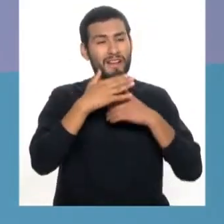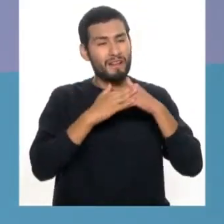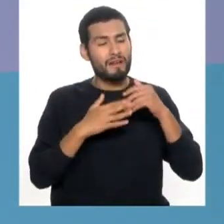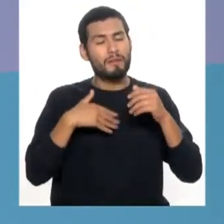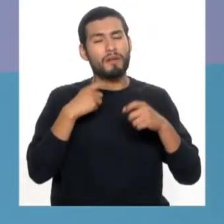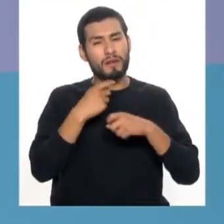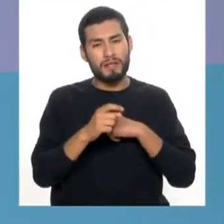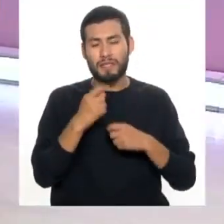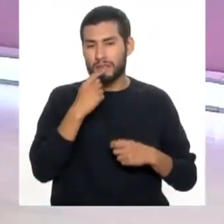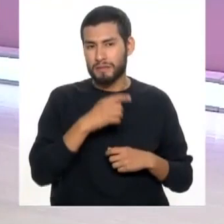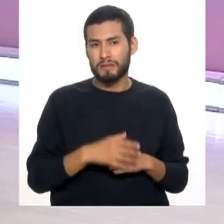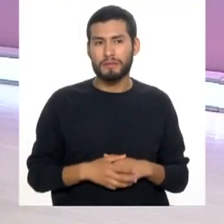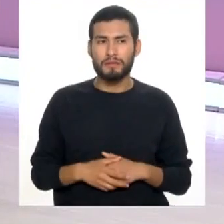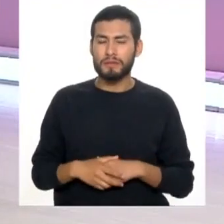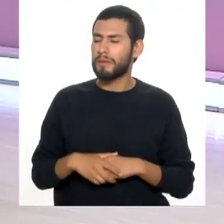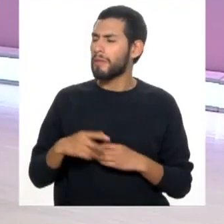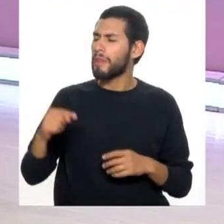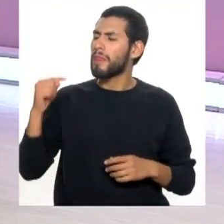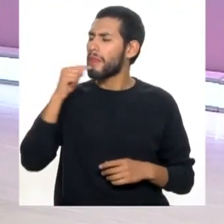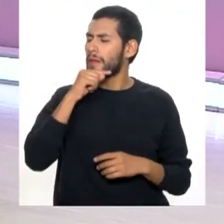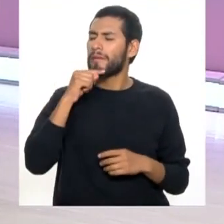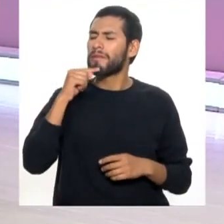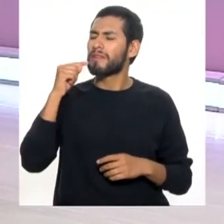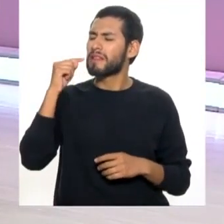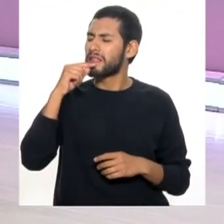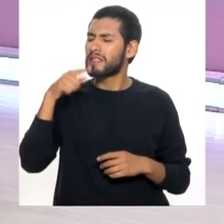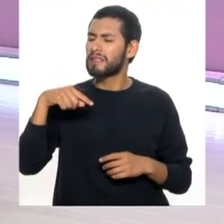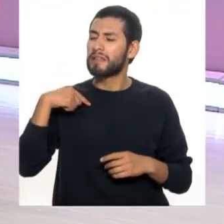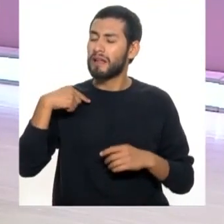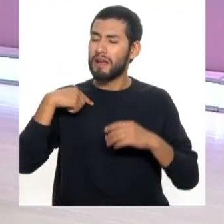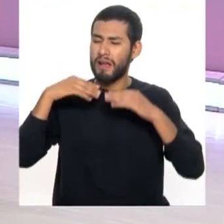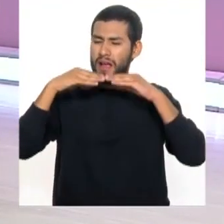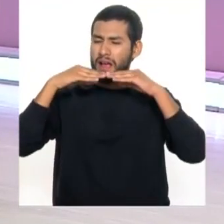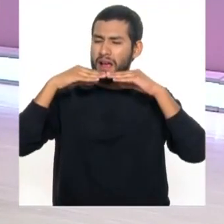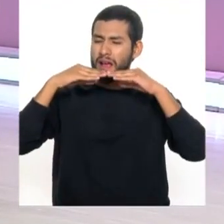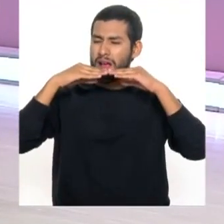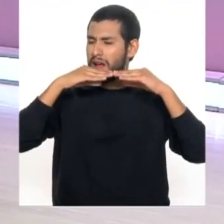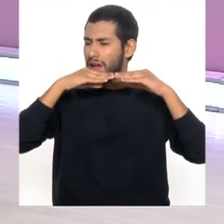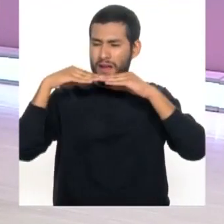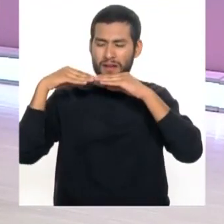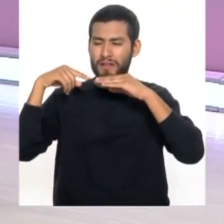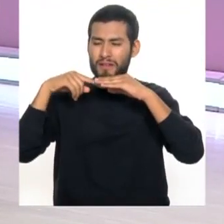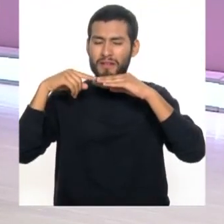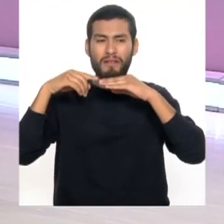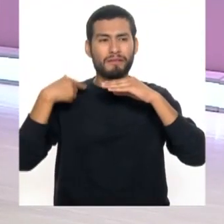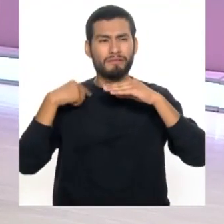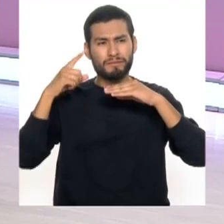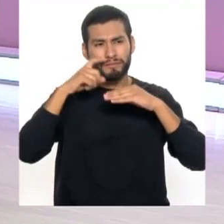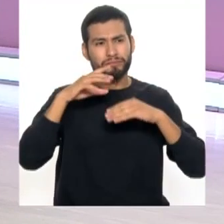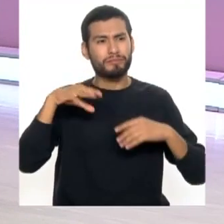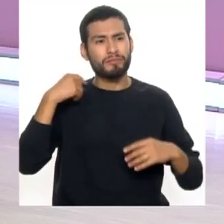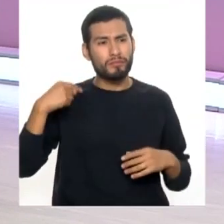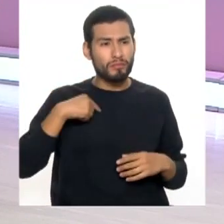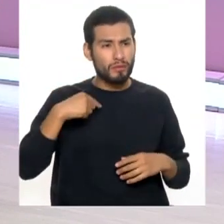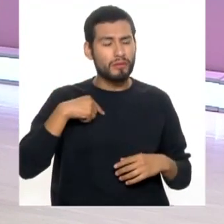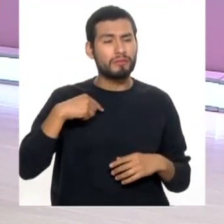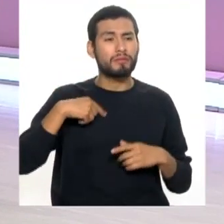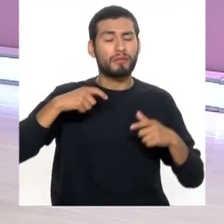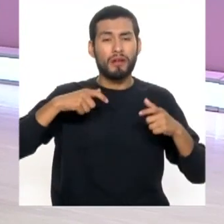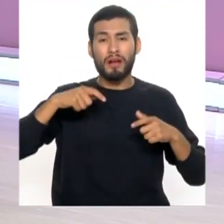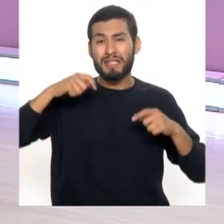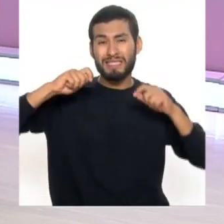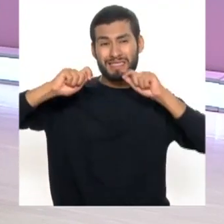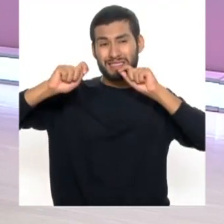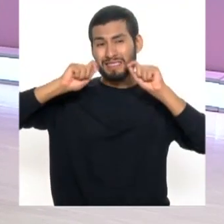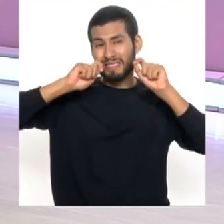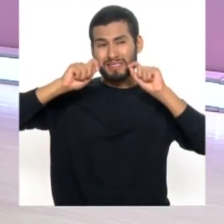las encías. La del estribo, los dientes apiñados, ¿me dificultan? Bueno, de hecho, a veces para que uno se coloque el hilo